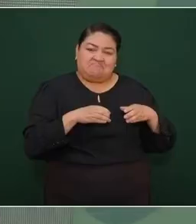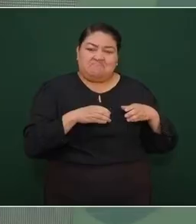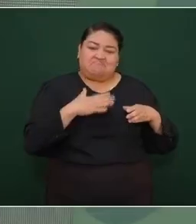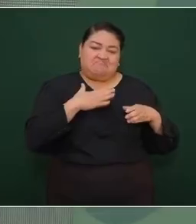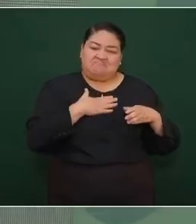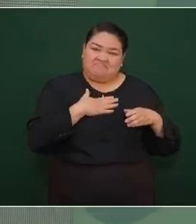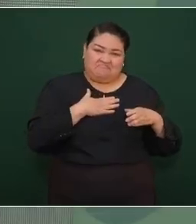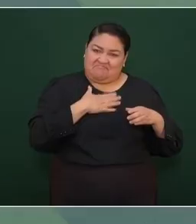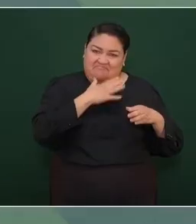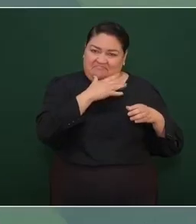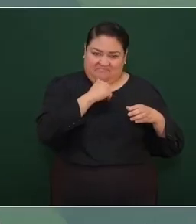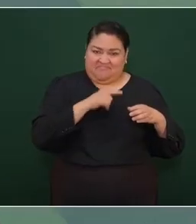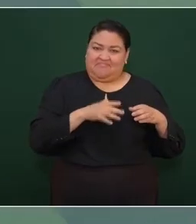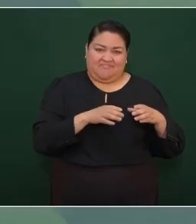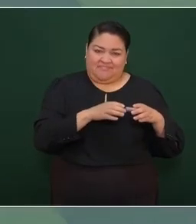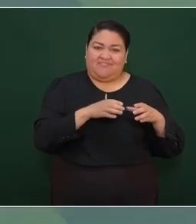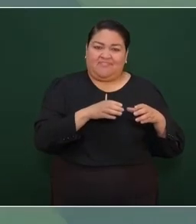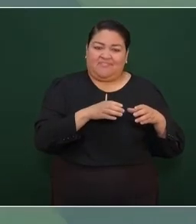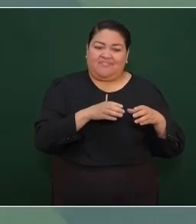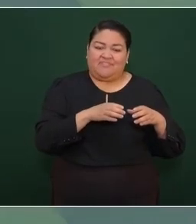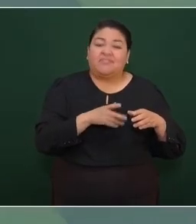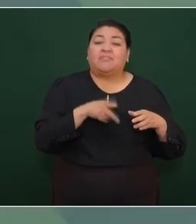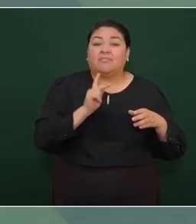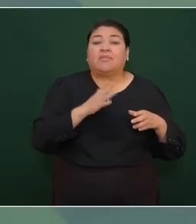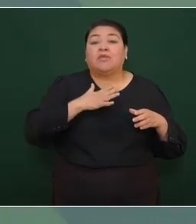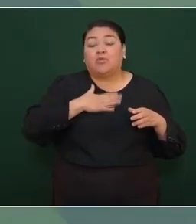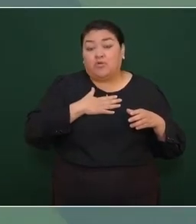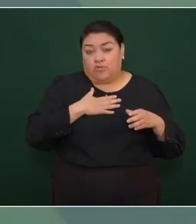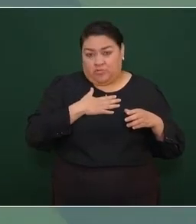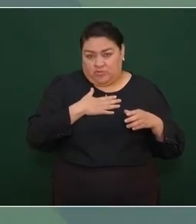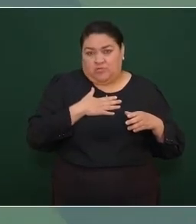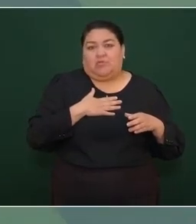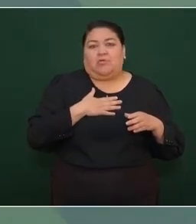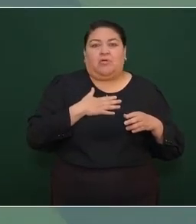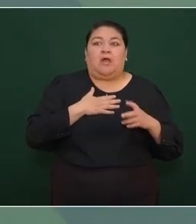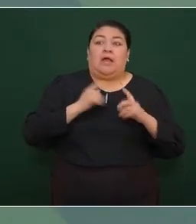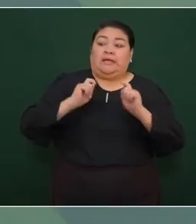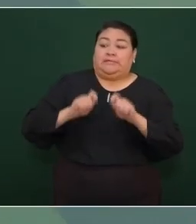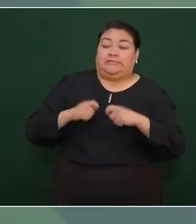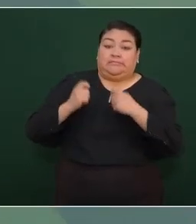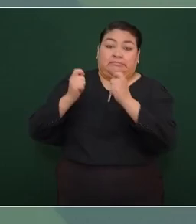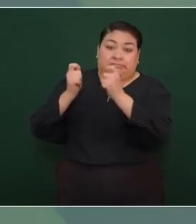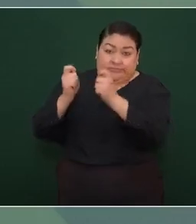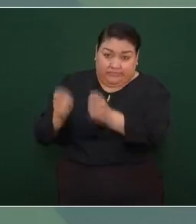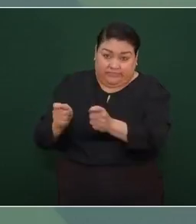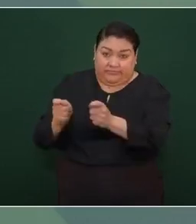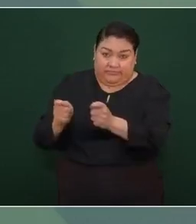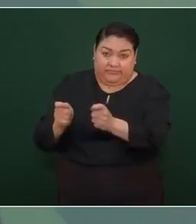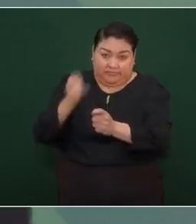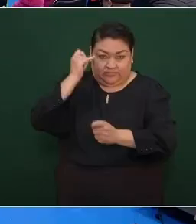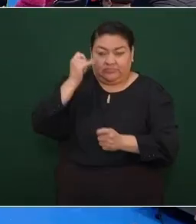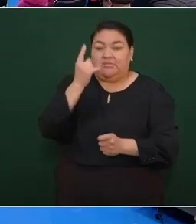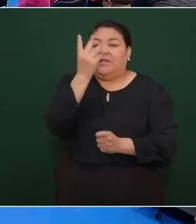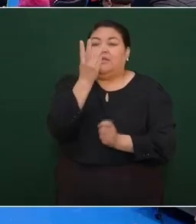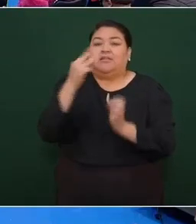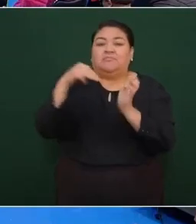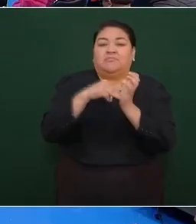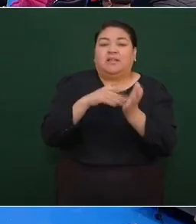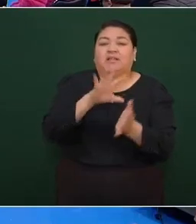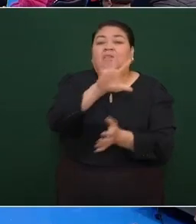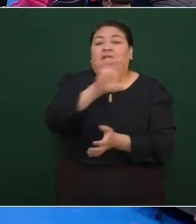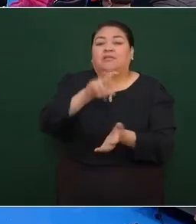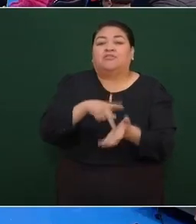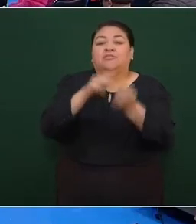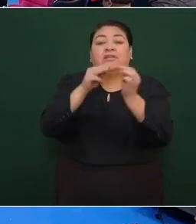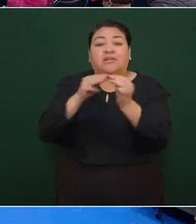hacerlo yo aspiro a dejar tres mil quinientos kilómetros